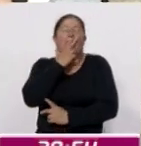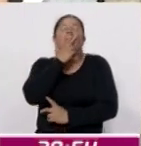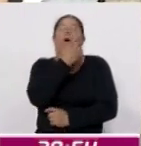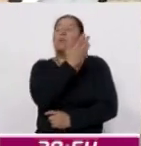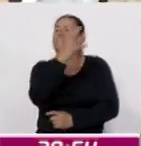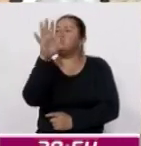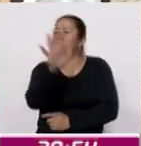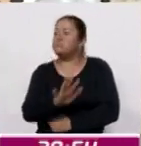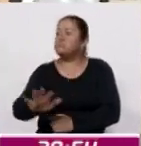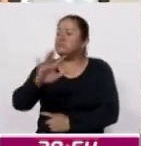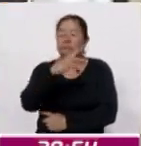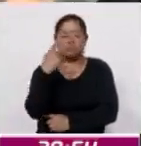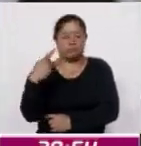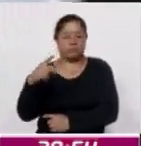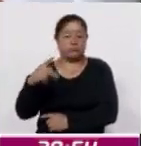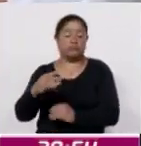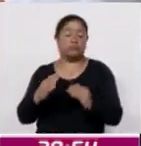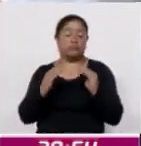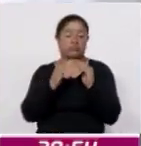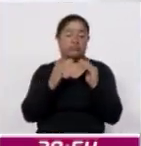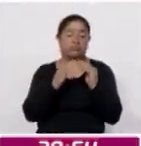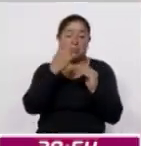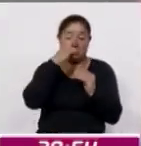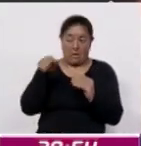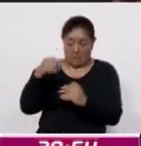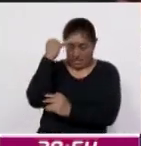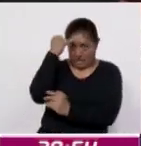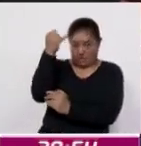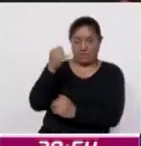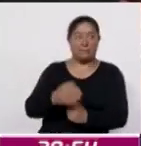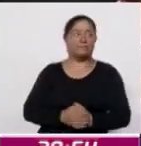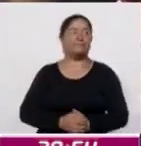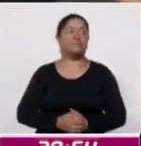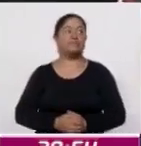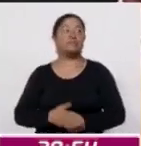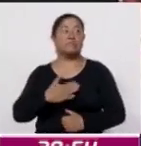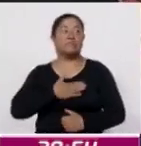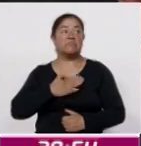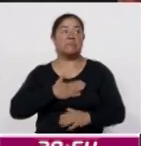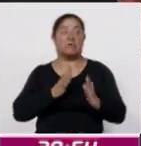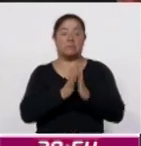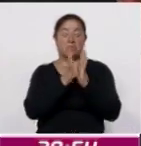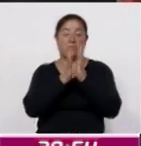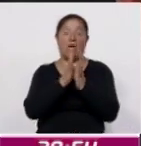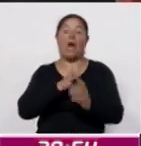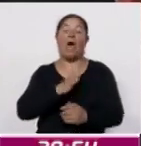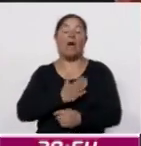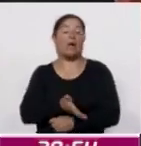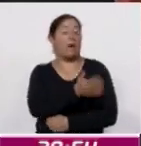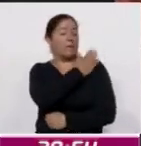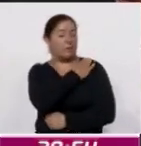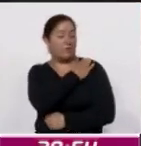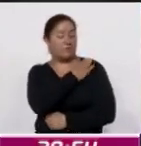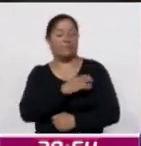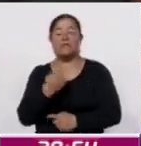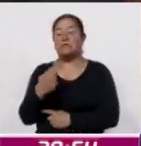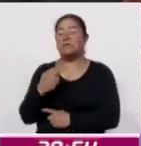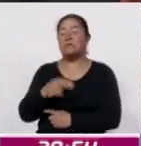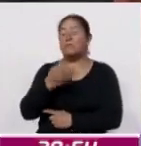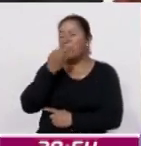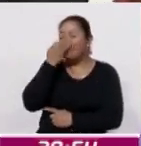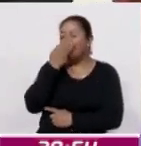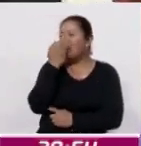natural de su localidad para la creación de su pieza. Yo participé con un gabán, se llama Flor